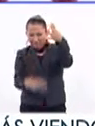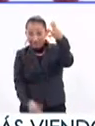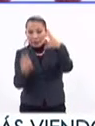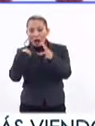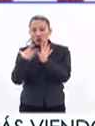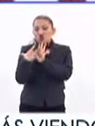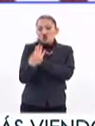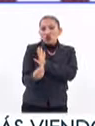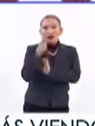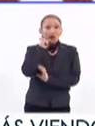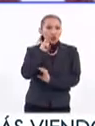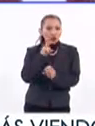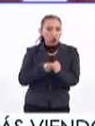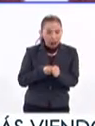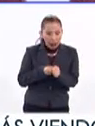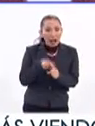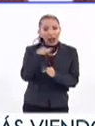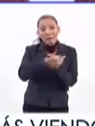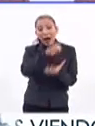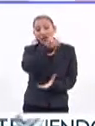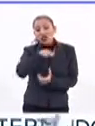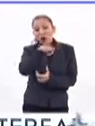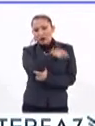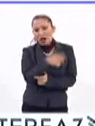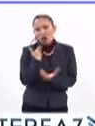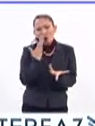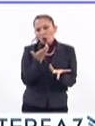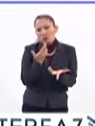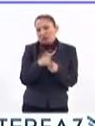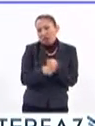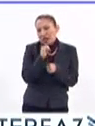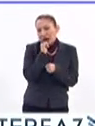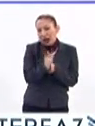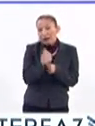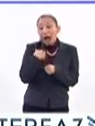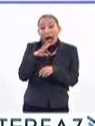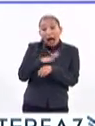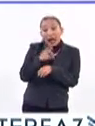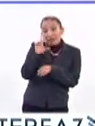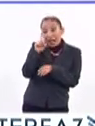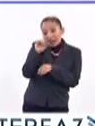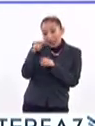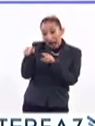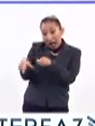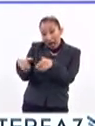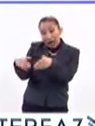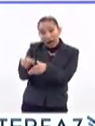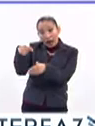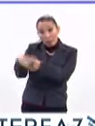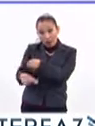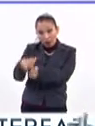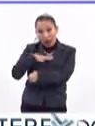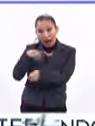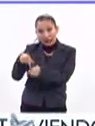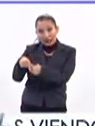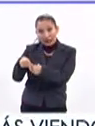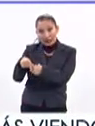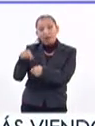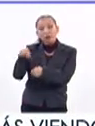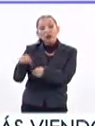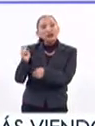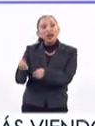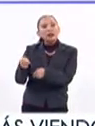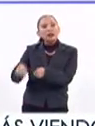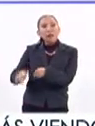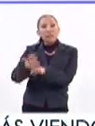transmisión sexual. A pesar de que la mayoría son inofensivos, existen al menos 30 tipos que se consideran peligrosos, pues